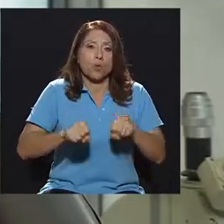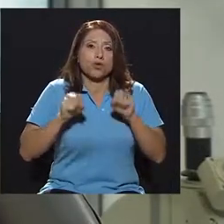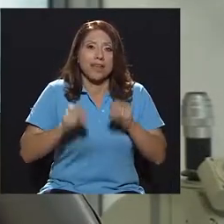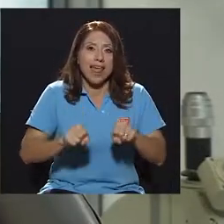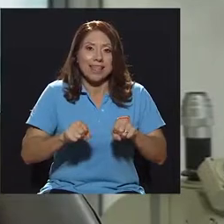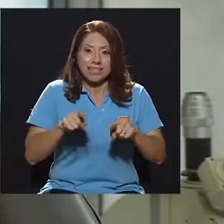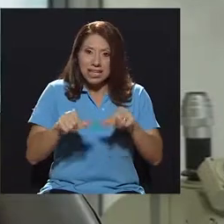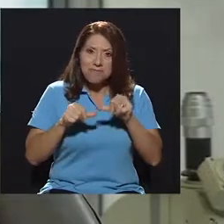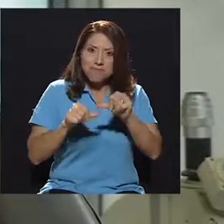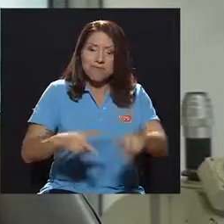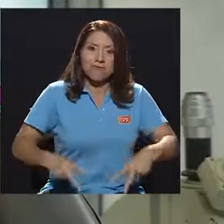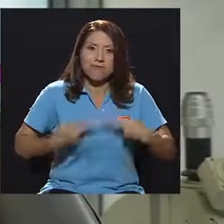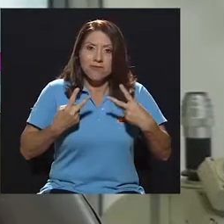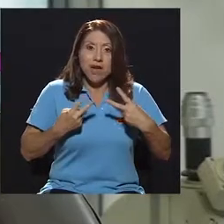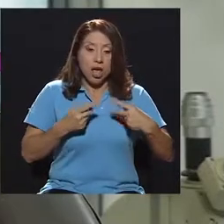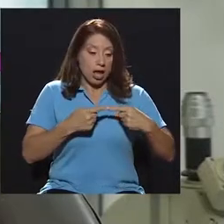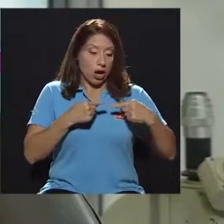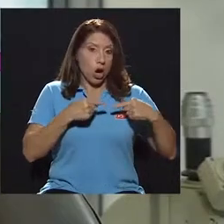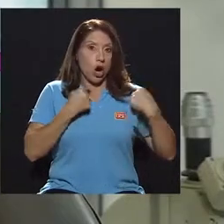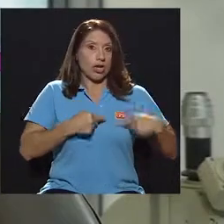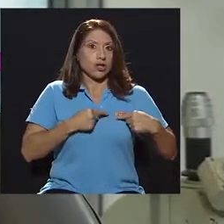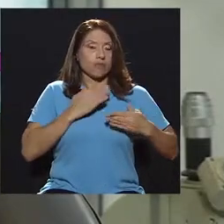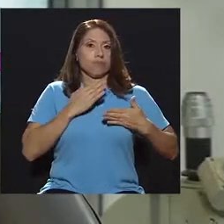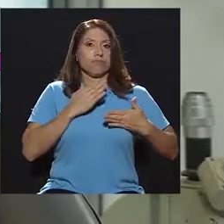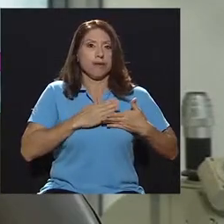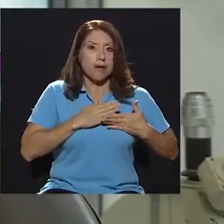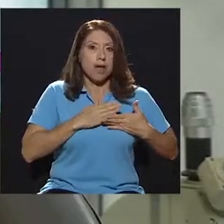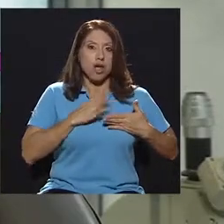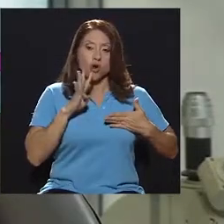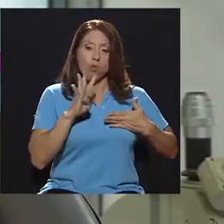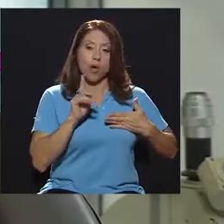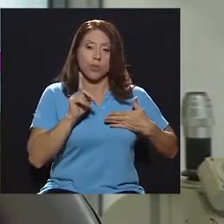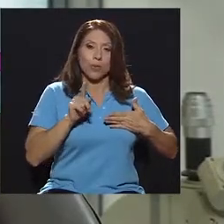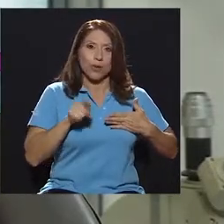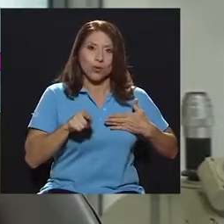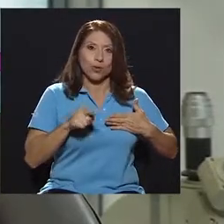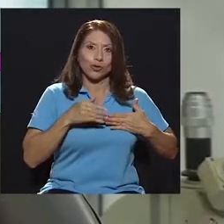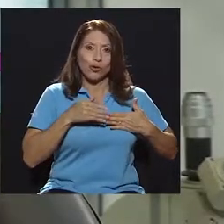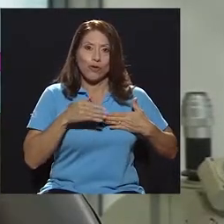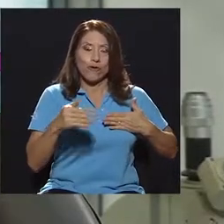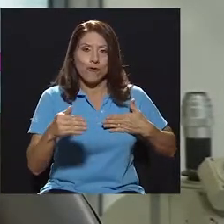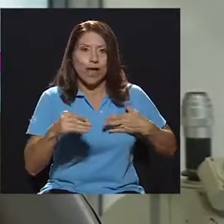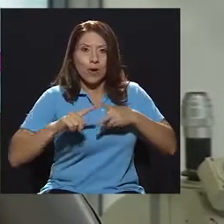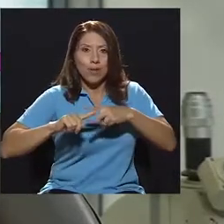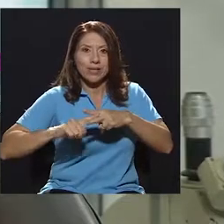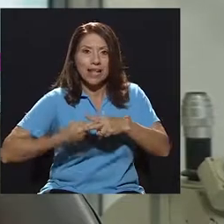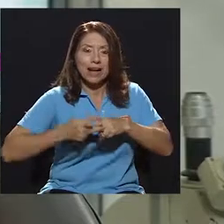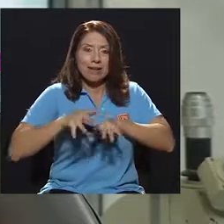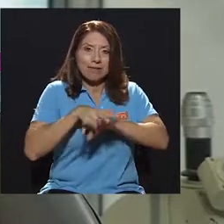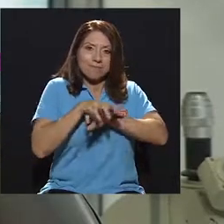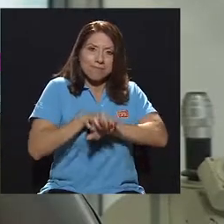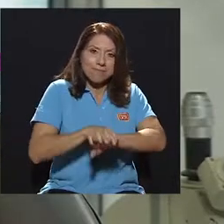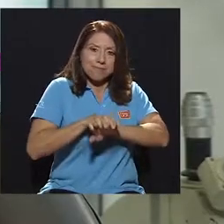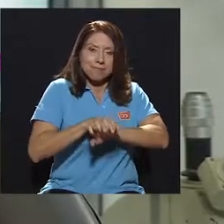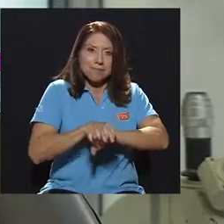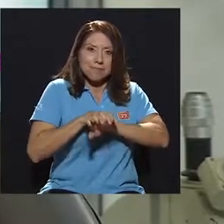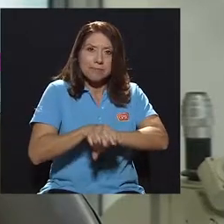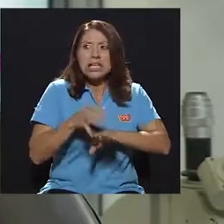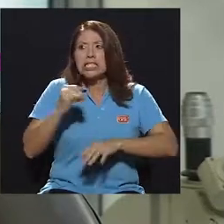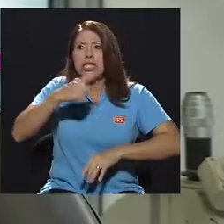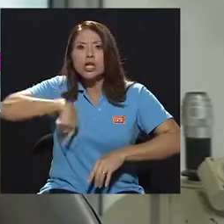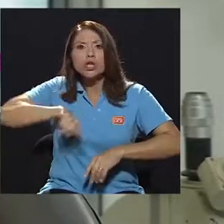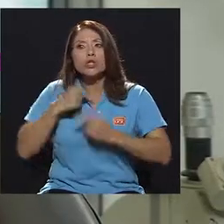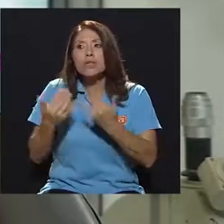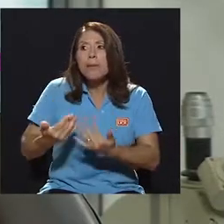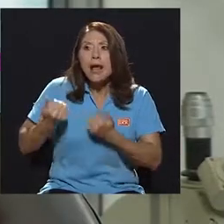que se detiene el corazón hasta comenzar con las maniobras de RCP. Entonces, si esperamos a que lleguen los cuerpos de soporte o los